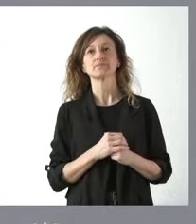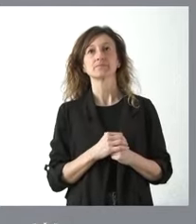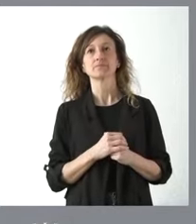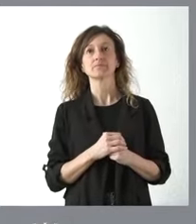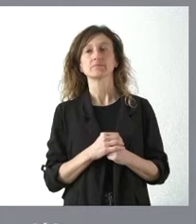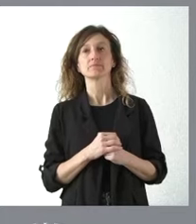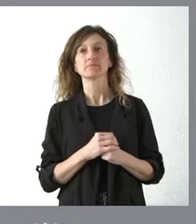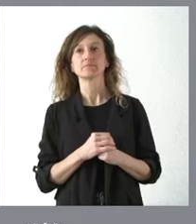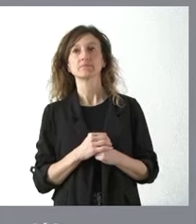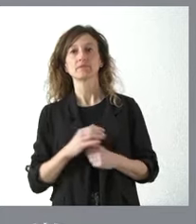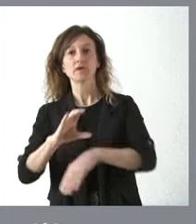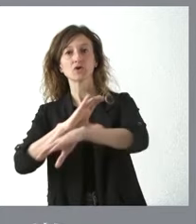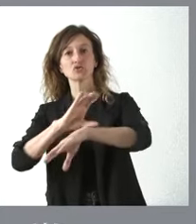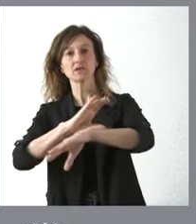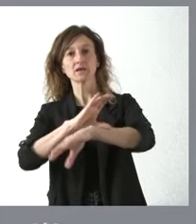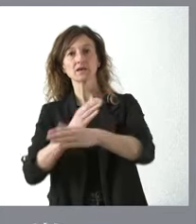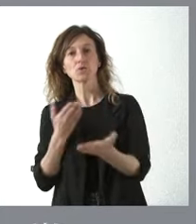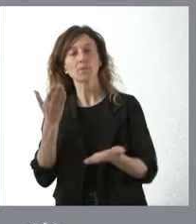consejeros hemos solicitado ya